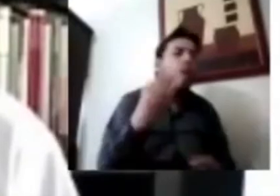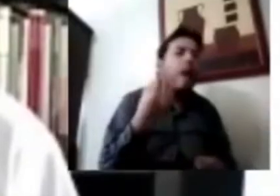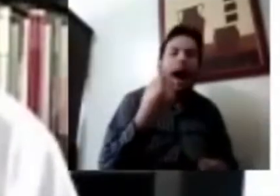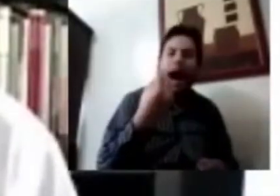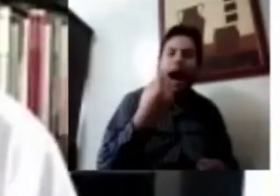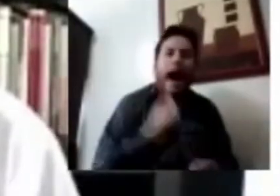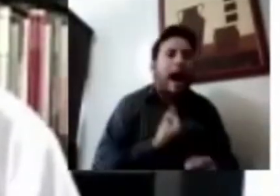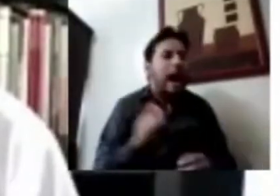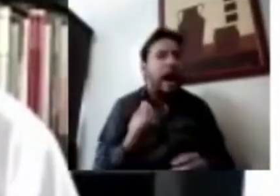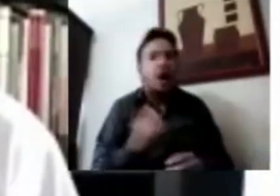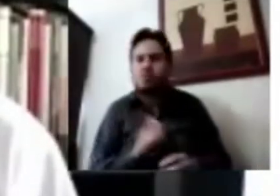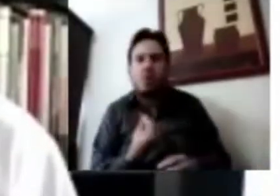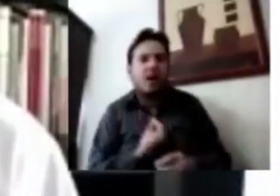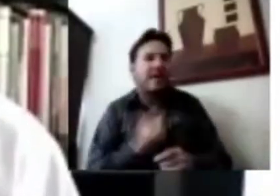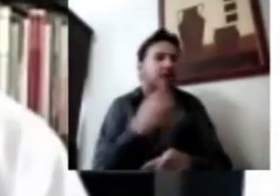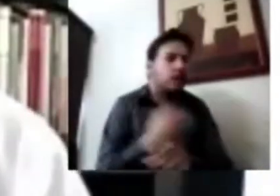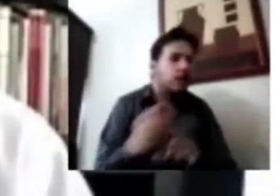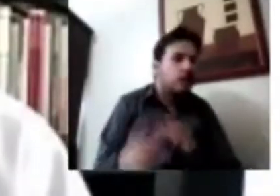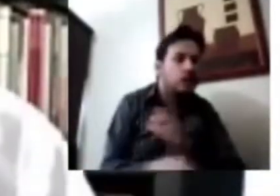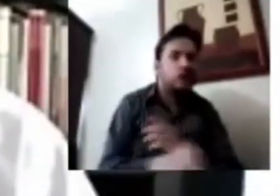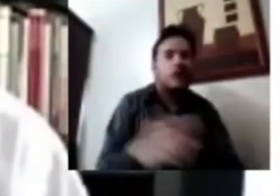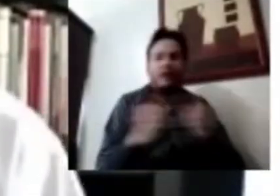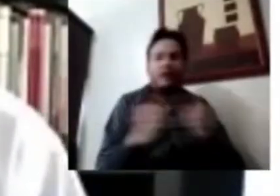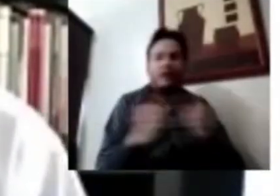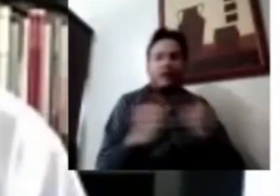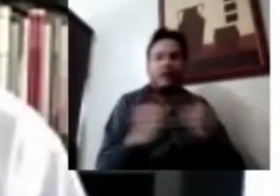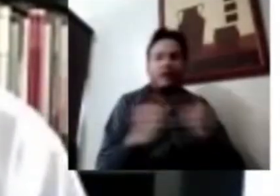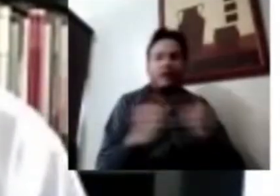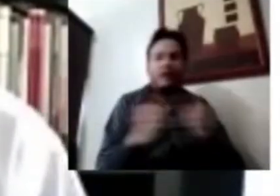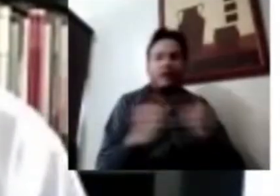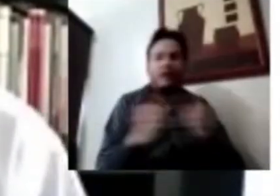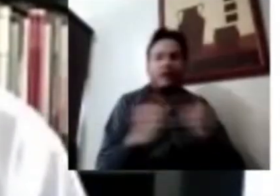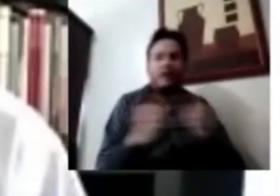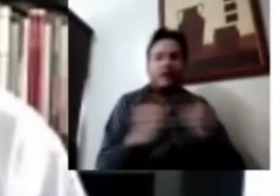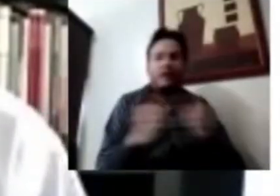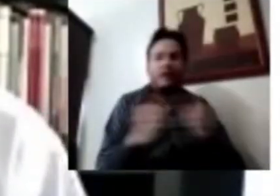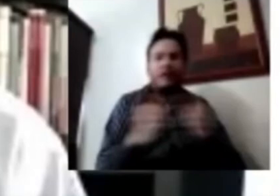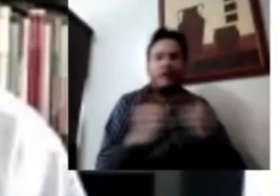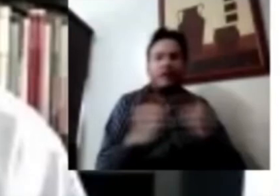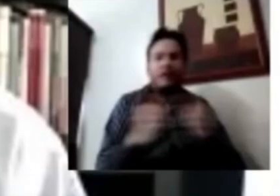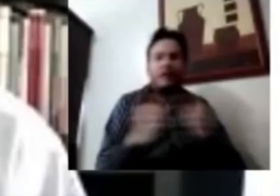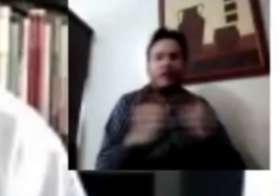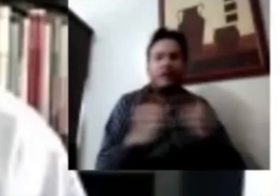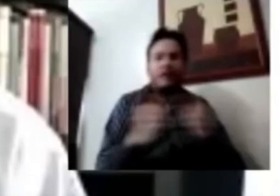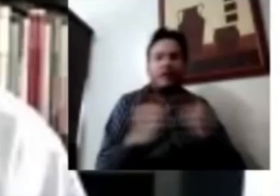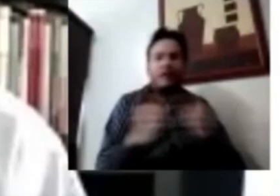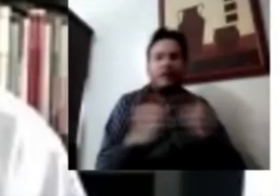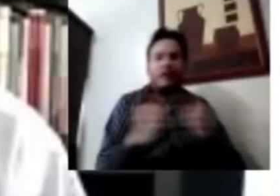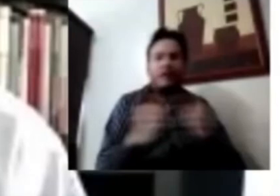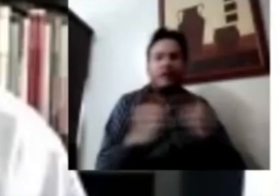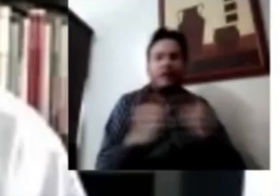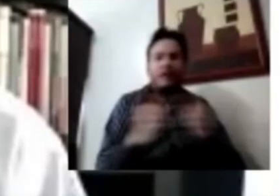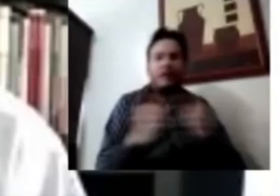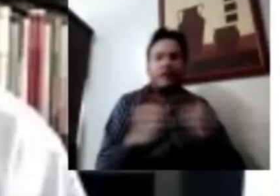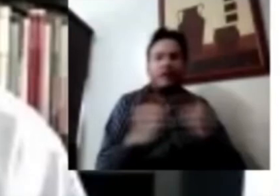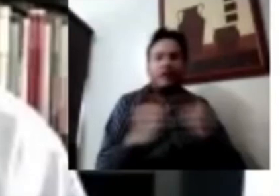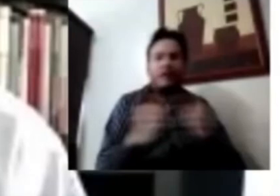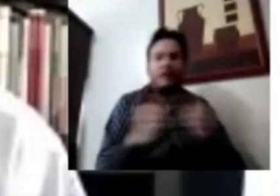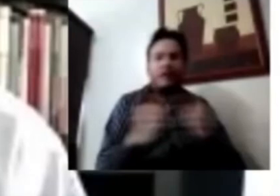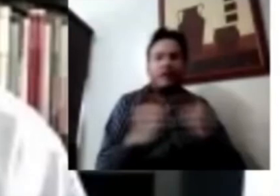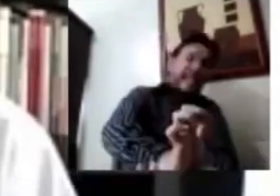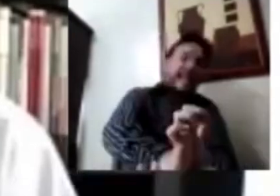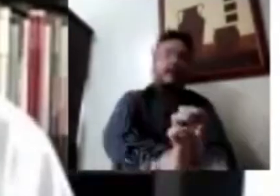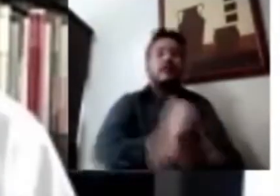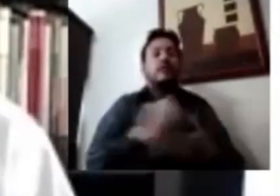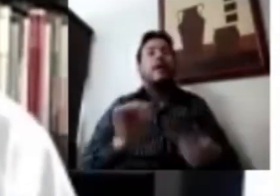incluso, pues una actitud, perdón que lo diga así, pero hasta cierto punto discriminatoria. Un ejemplo tiene que ver con el